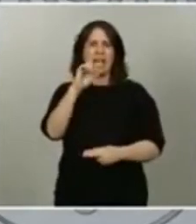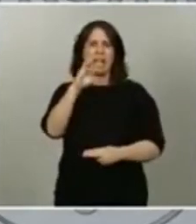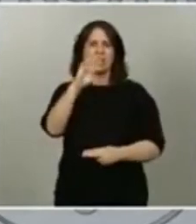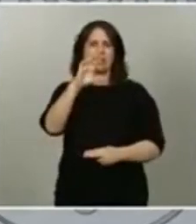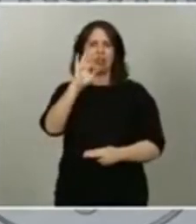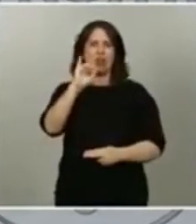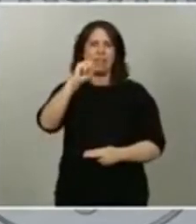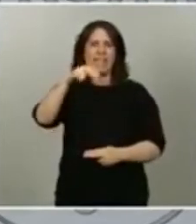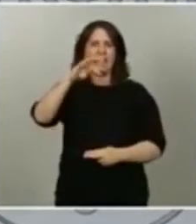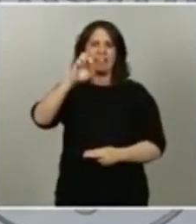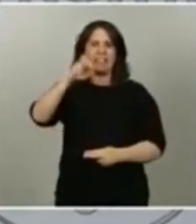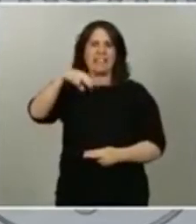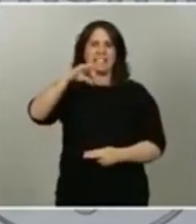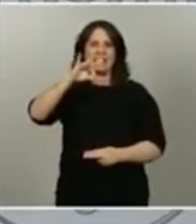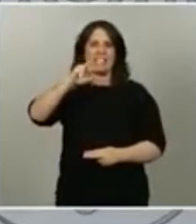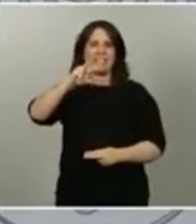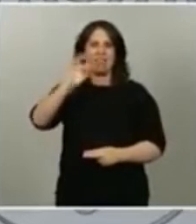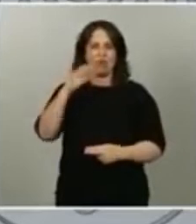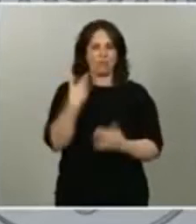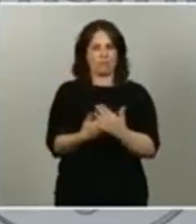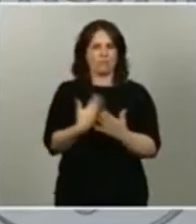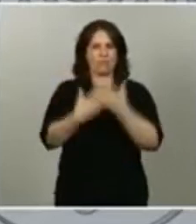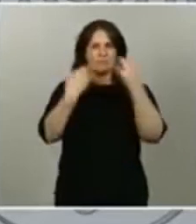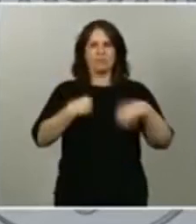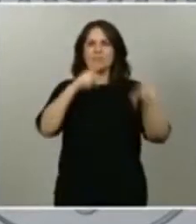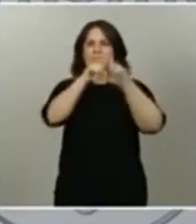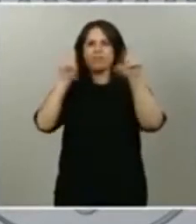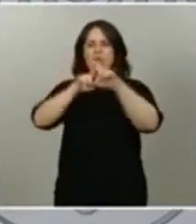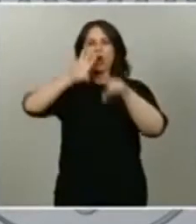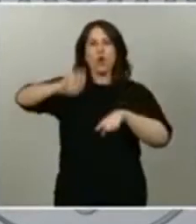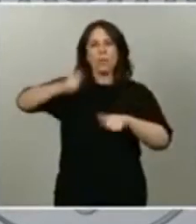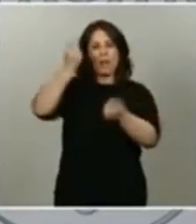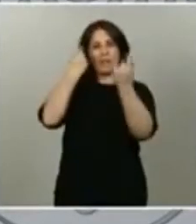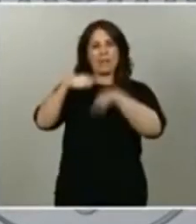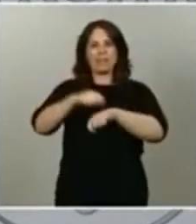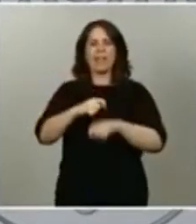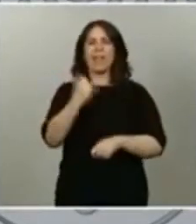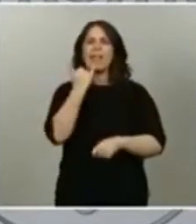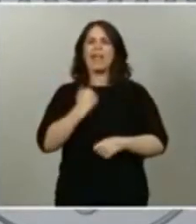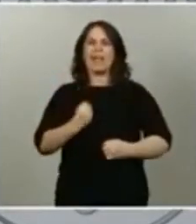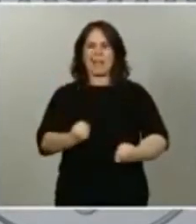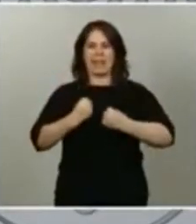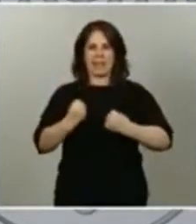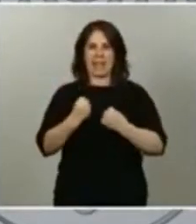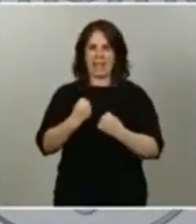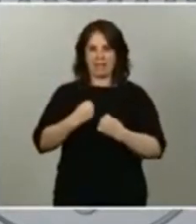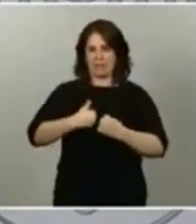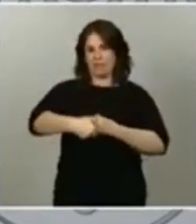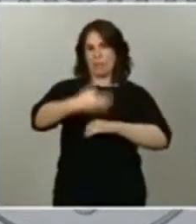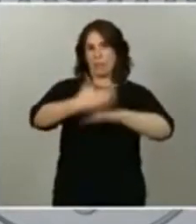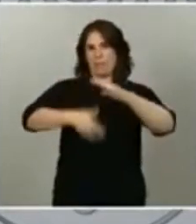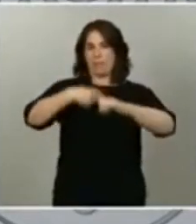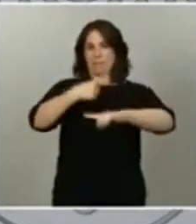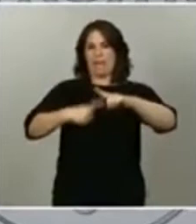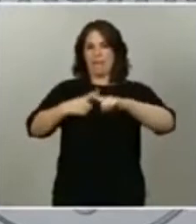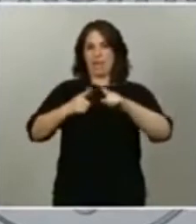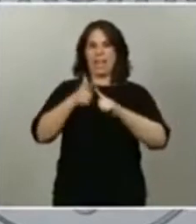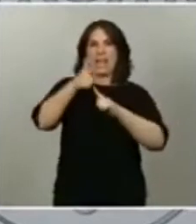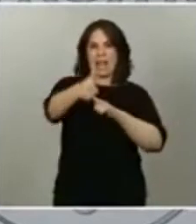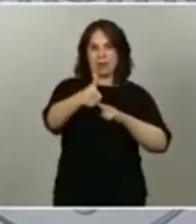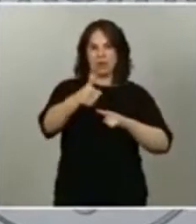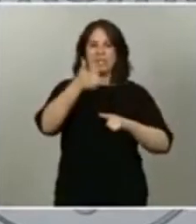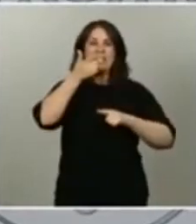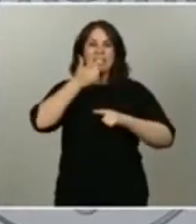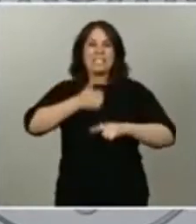a las operaciones de compraventa de energía eléctrica a medio y a largo plazo que realicen consumidores